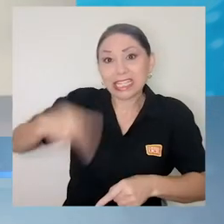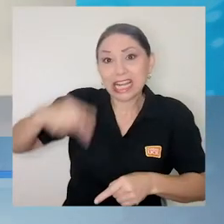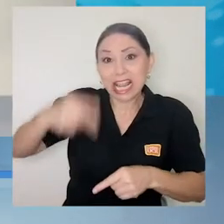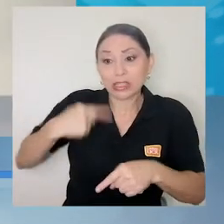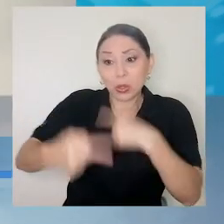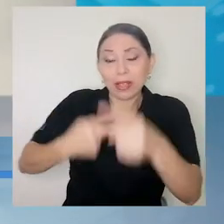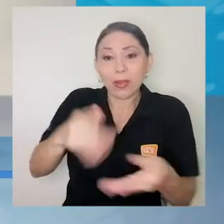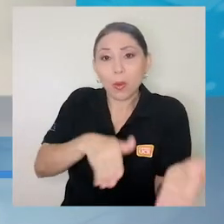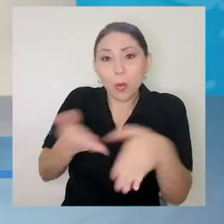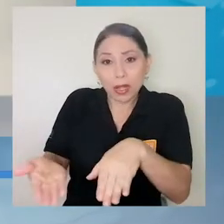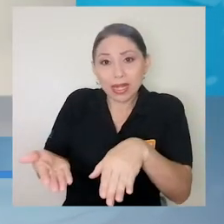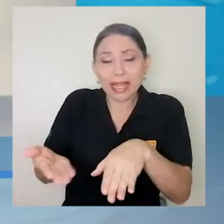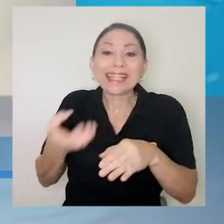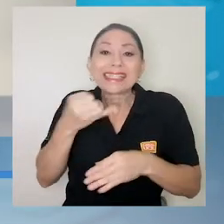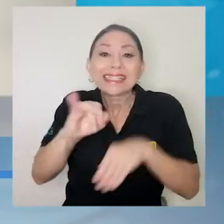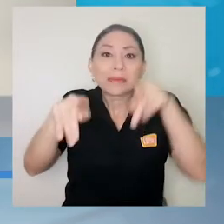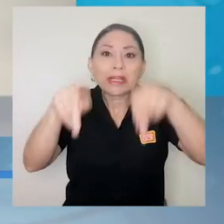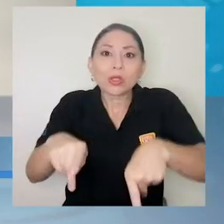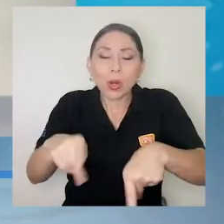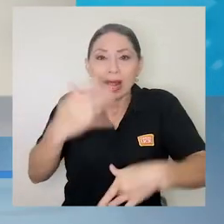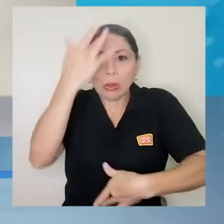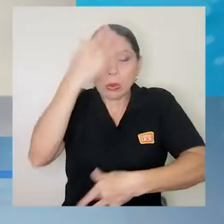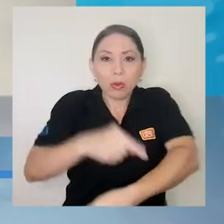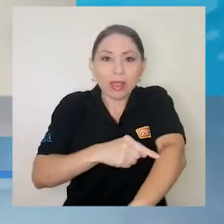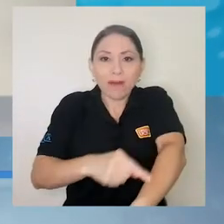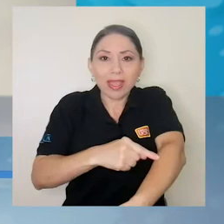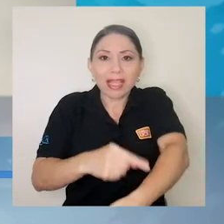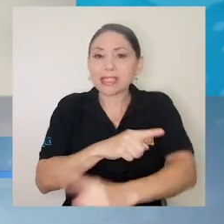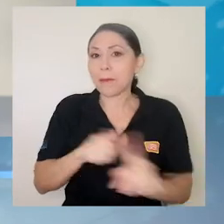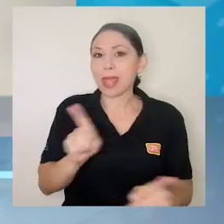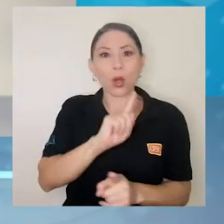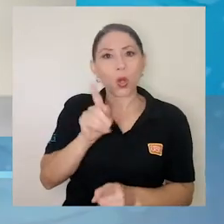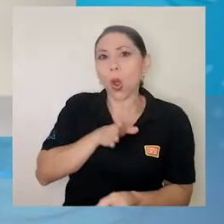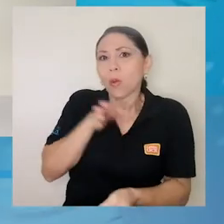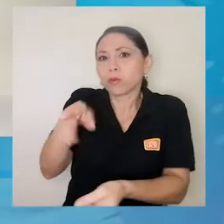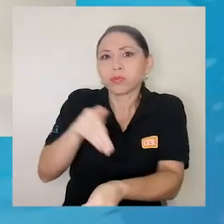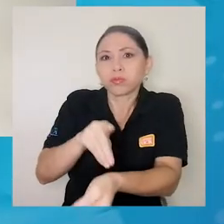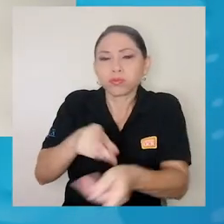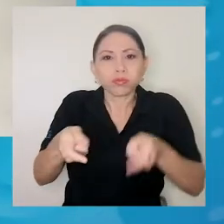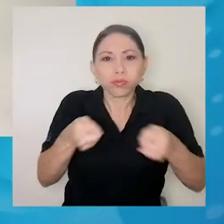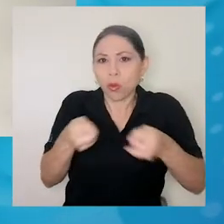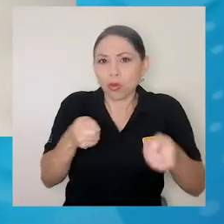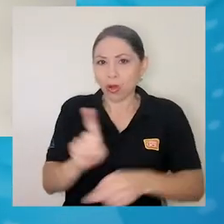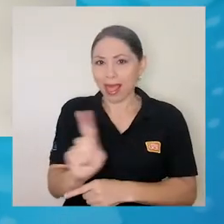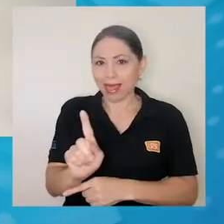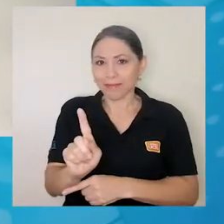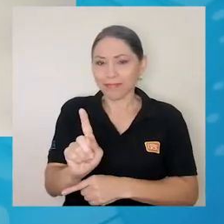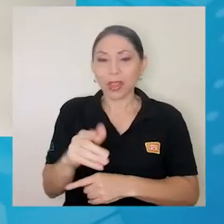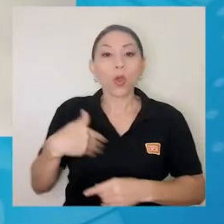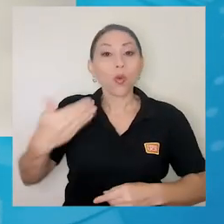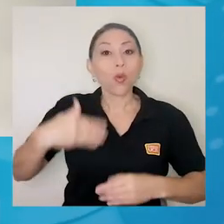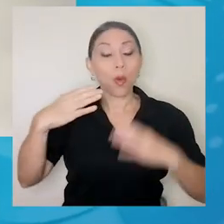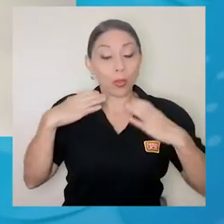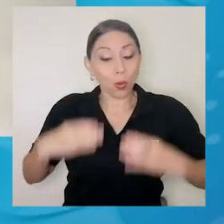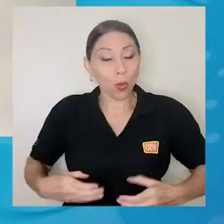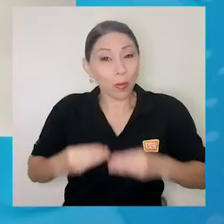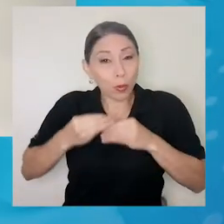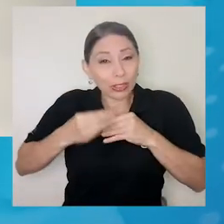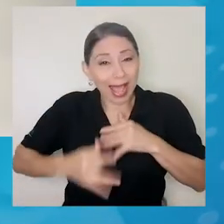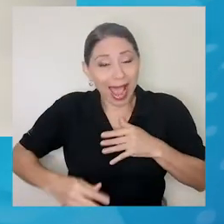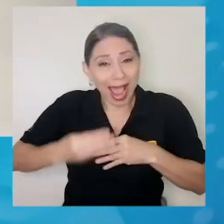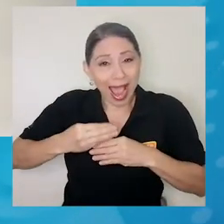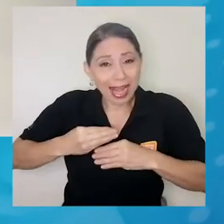una diabetes que no esté bien controlado porque esto hace que cuando el azúcar está muy alta en la sangre